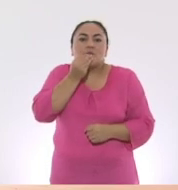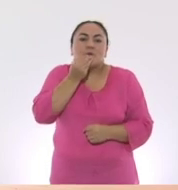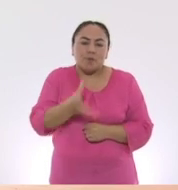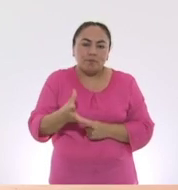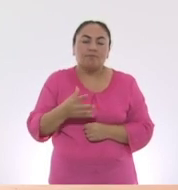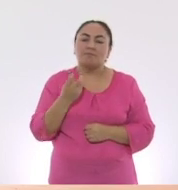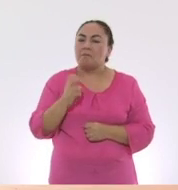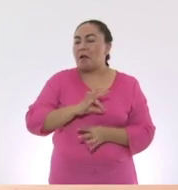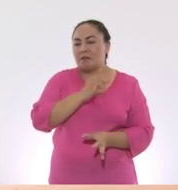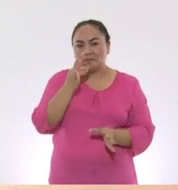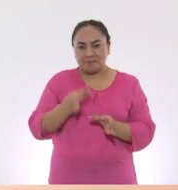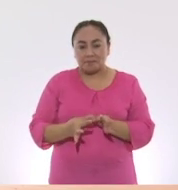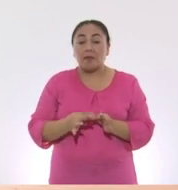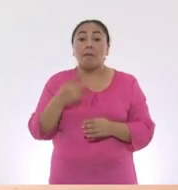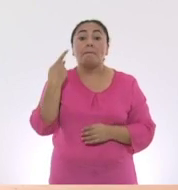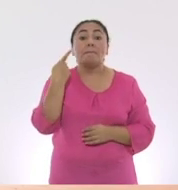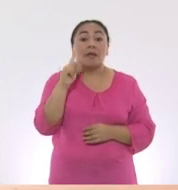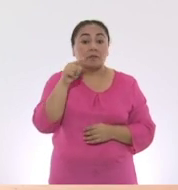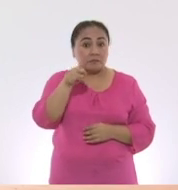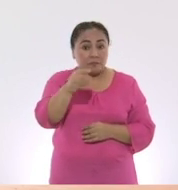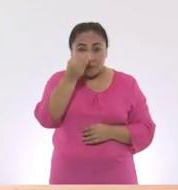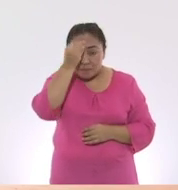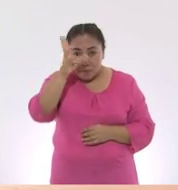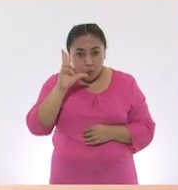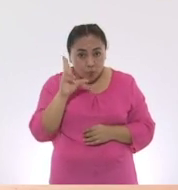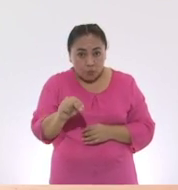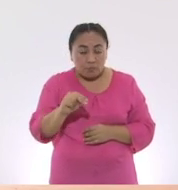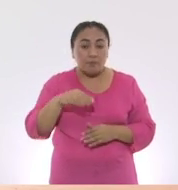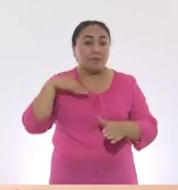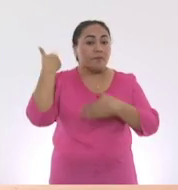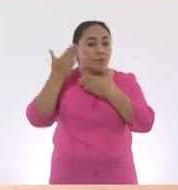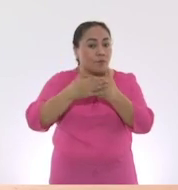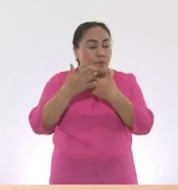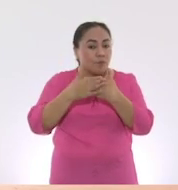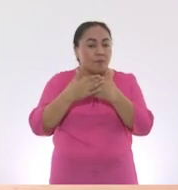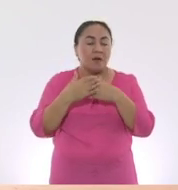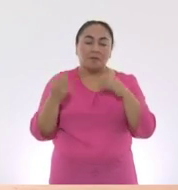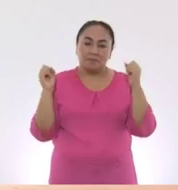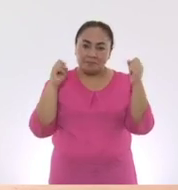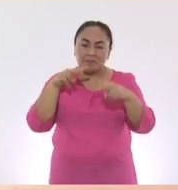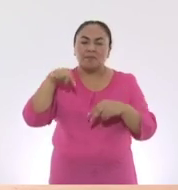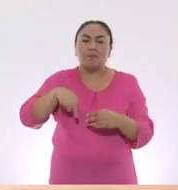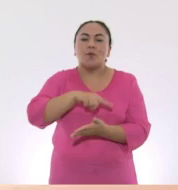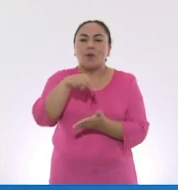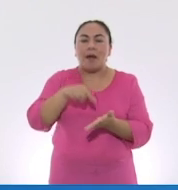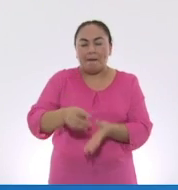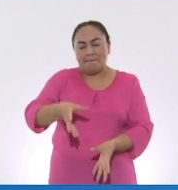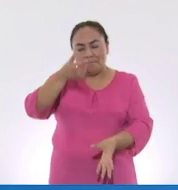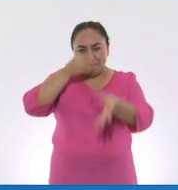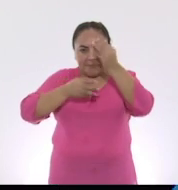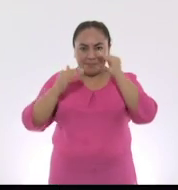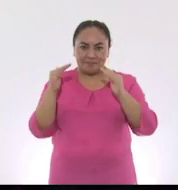Esto fue todo por hoy, pero no se olviden que tenemos una cita próximamente aquí en Aprende en Casa.